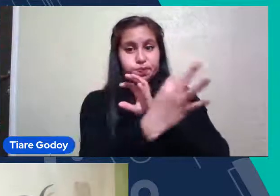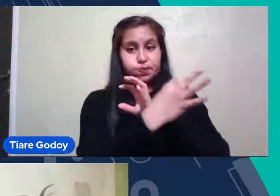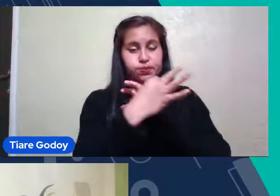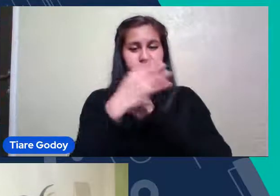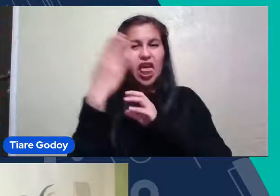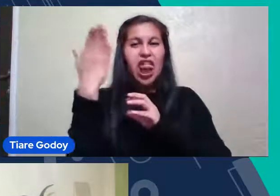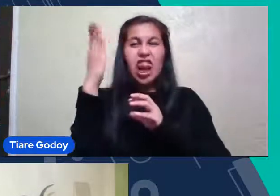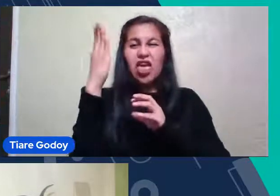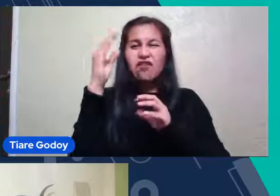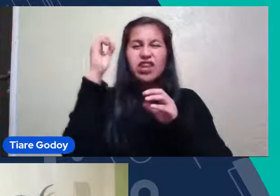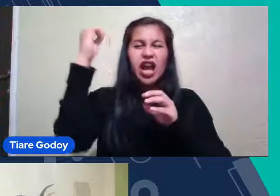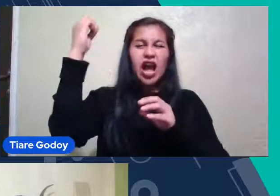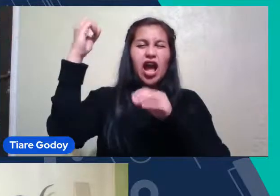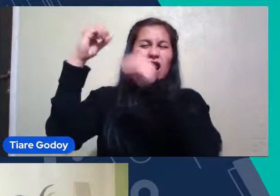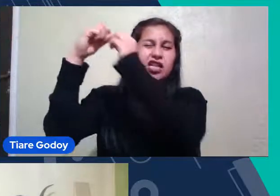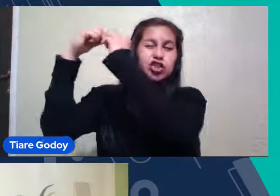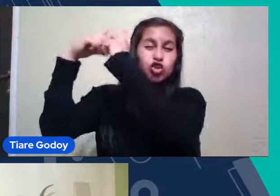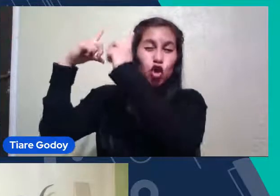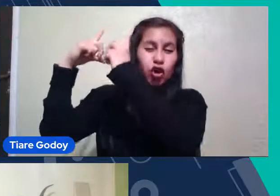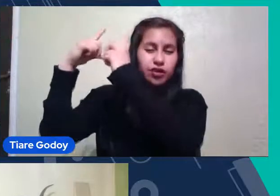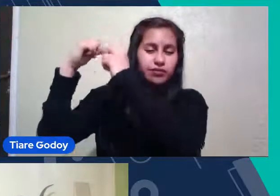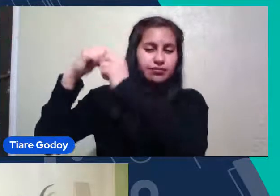Haciéndose Visibles